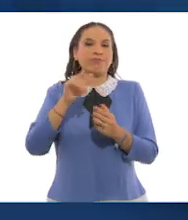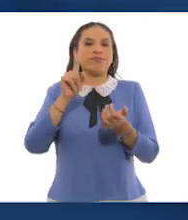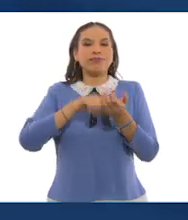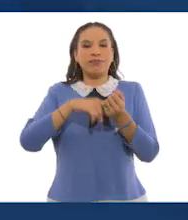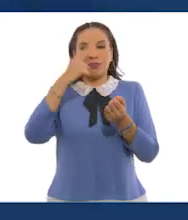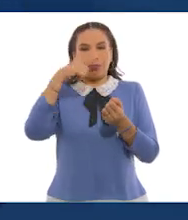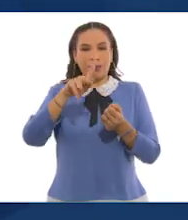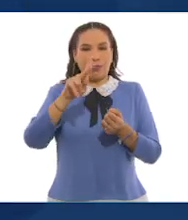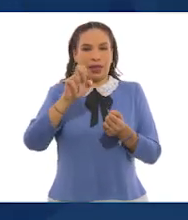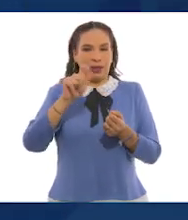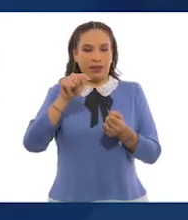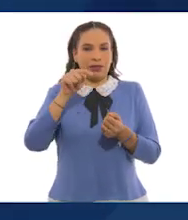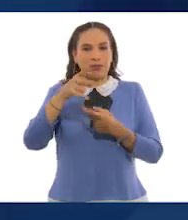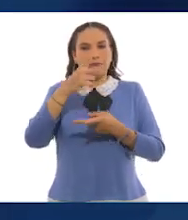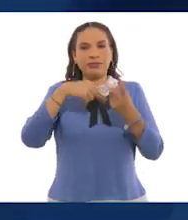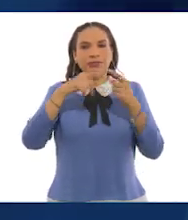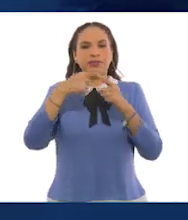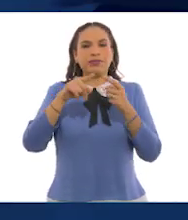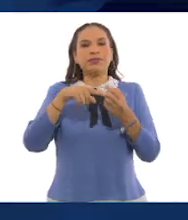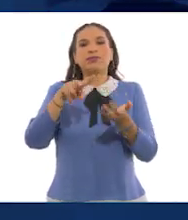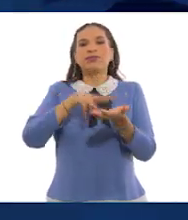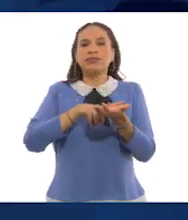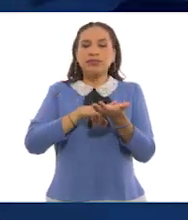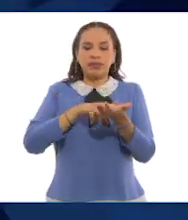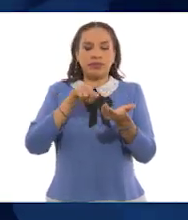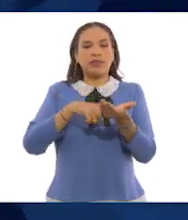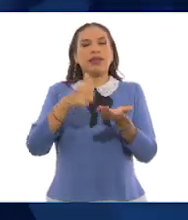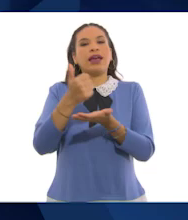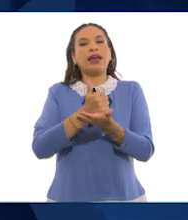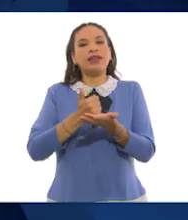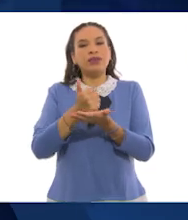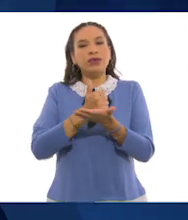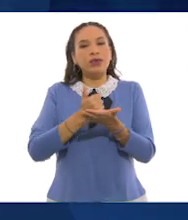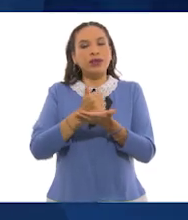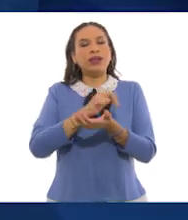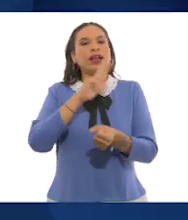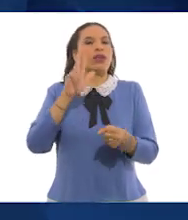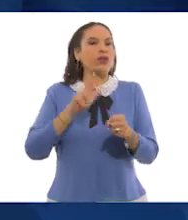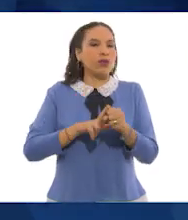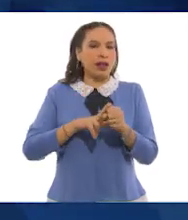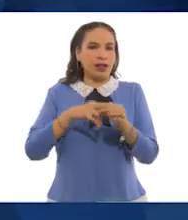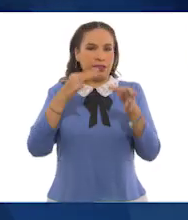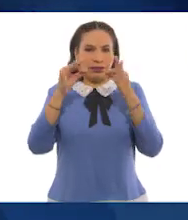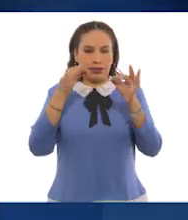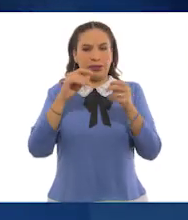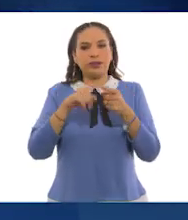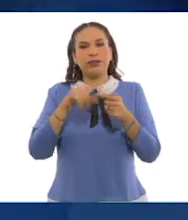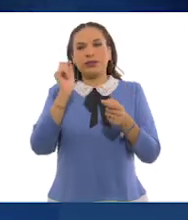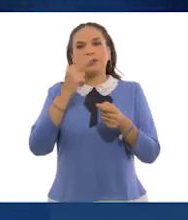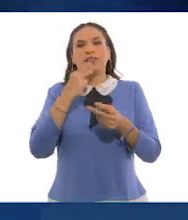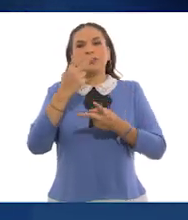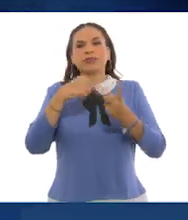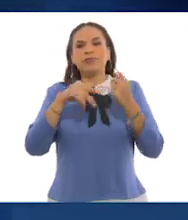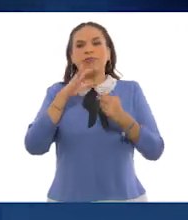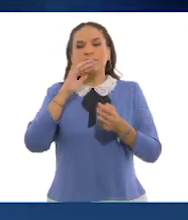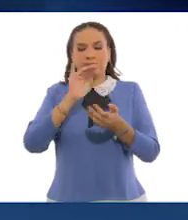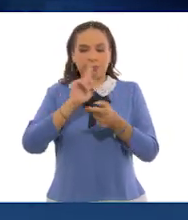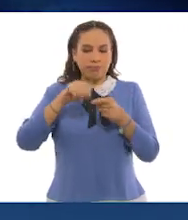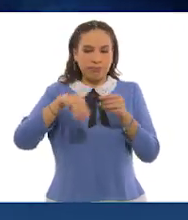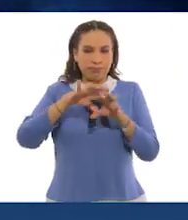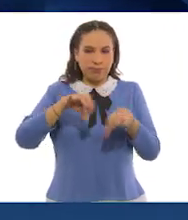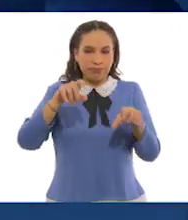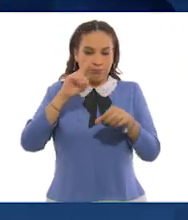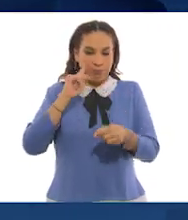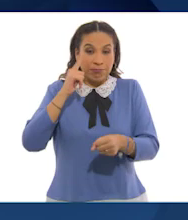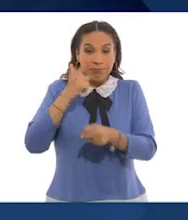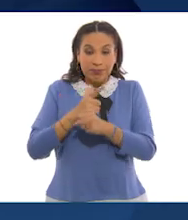reciclado del PET. Recibimos lo que es el verde, recibimos lo que es azul y lo que es color natural o cristal. Lo que van a sacar son contaminantes. Si